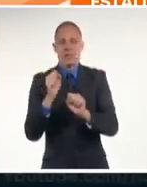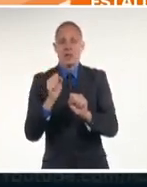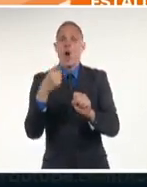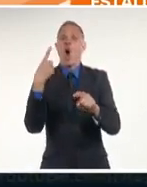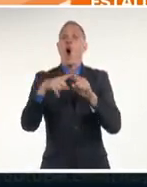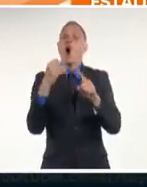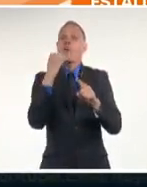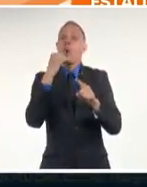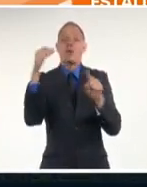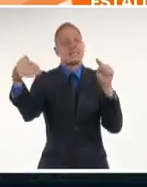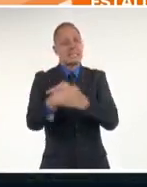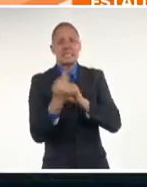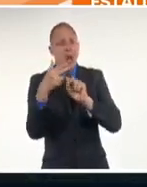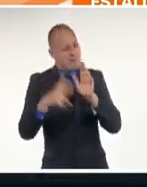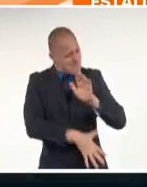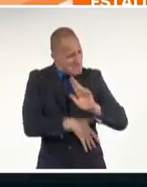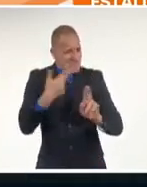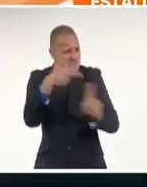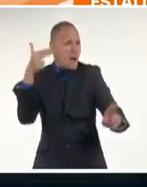lado y dispara.